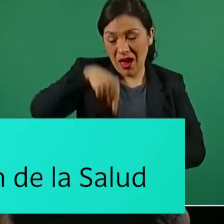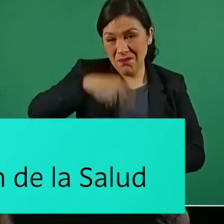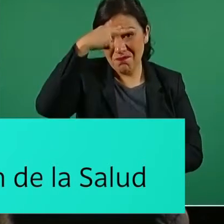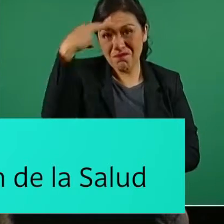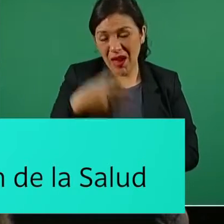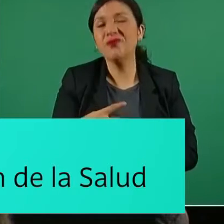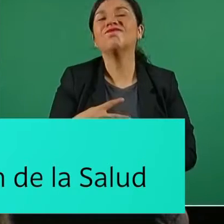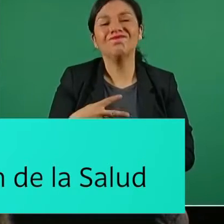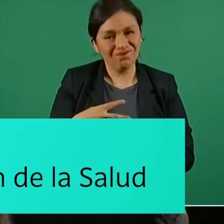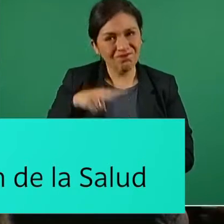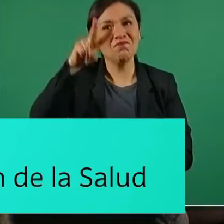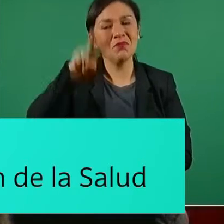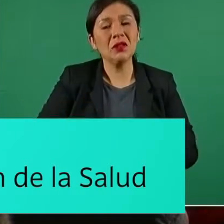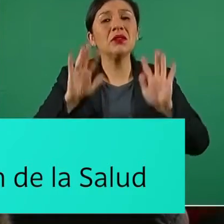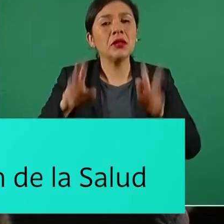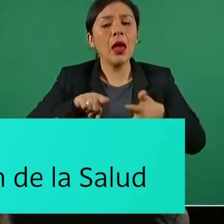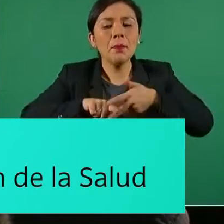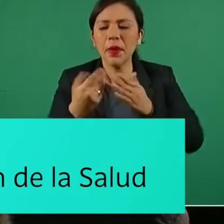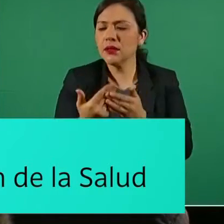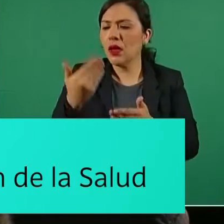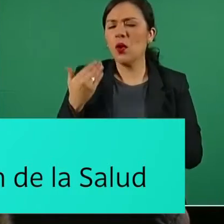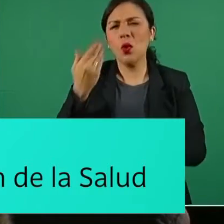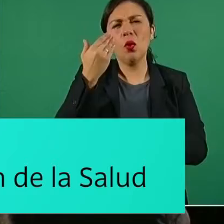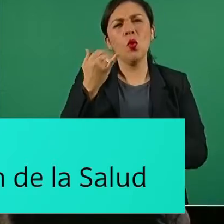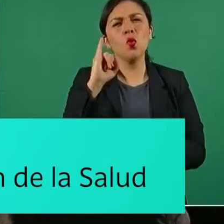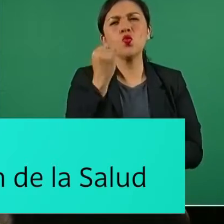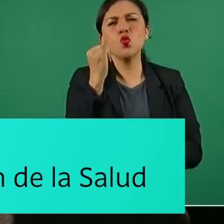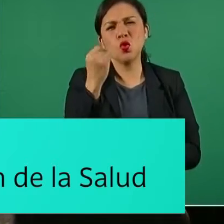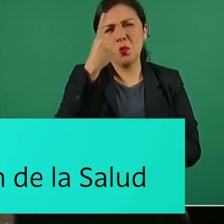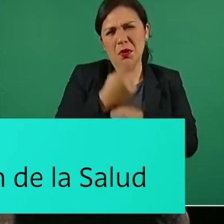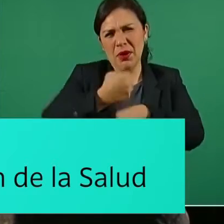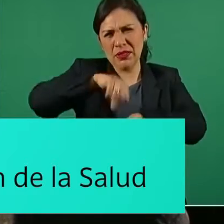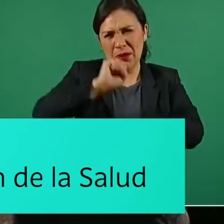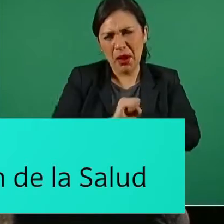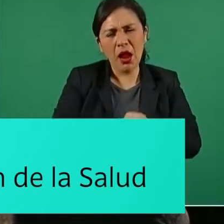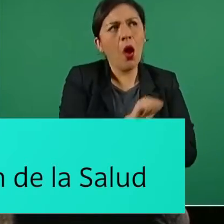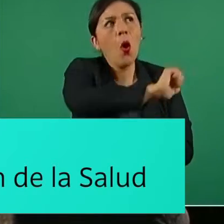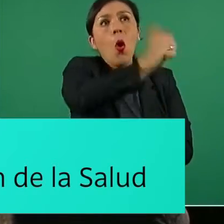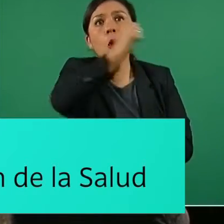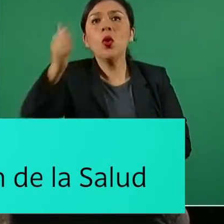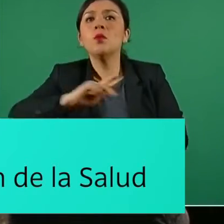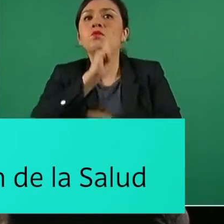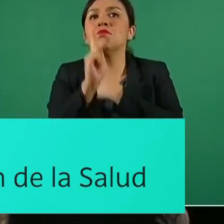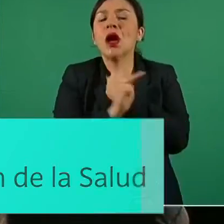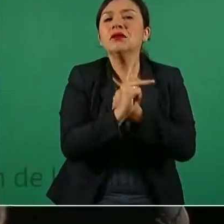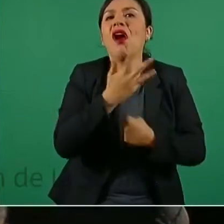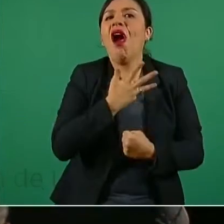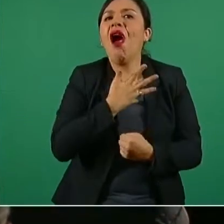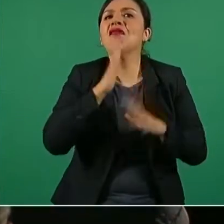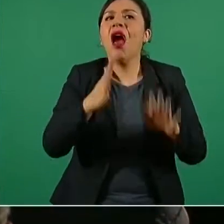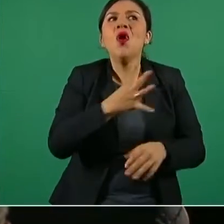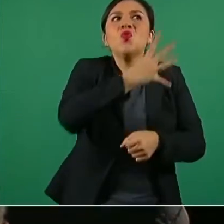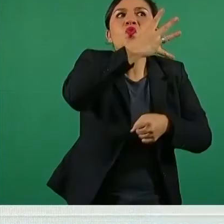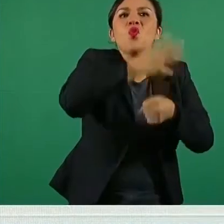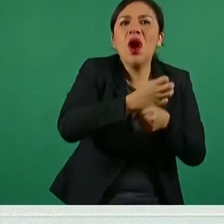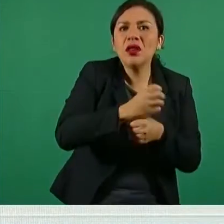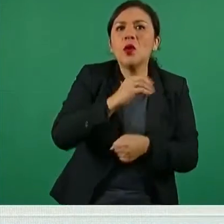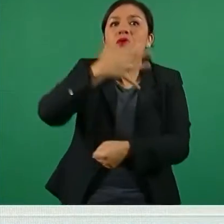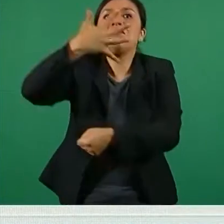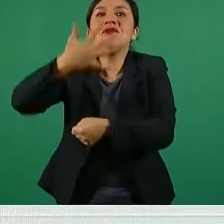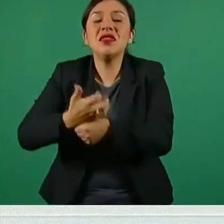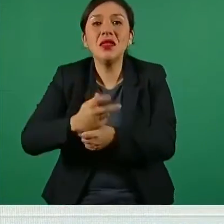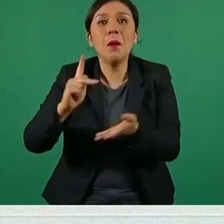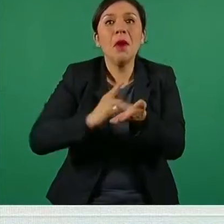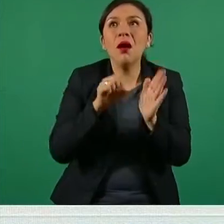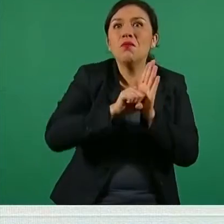y que inició en la primera semana de junio, en otras naciones van en la cuarta o la quinta ola. Hay varias naciones europeas,